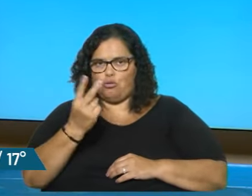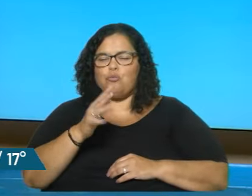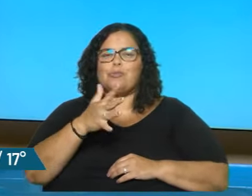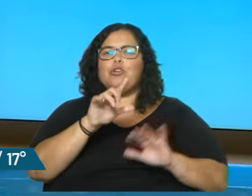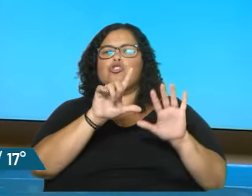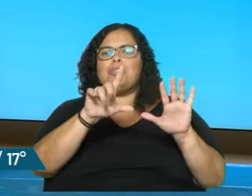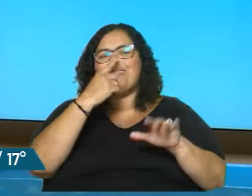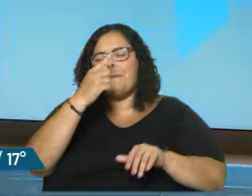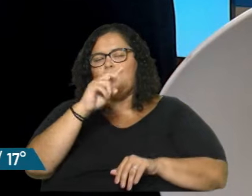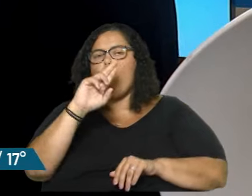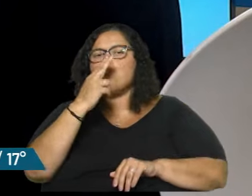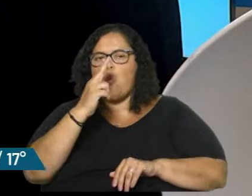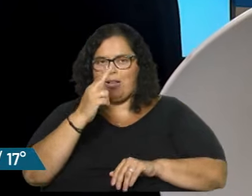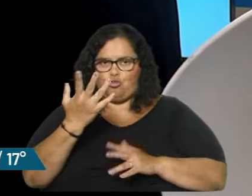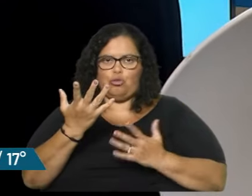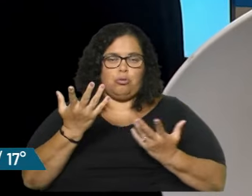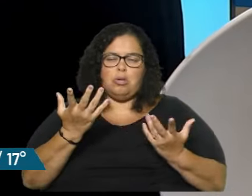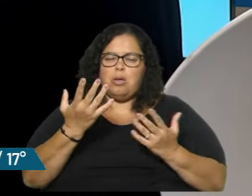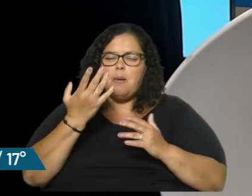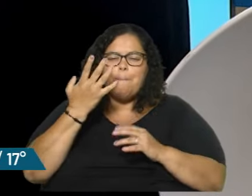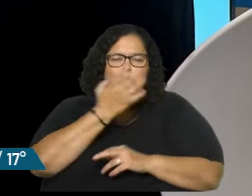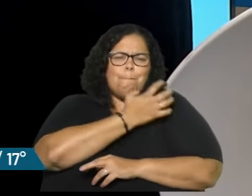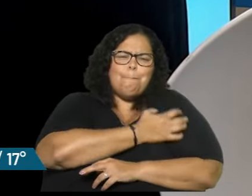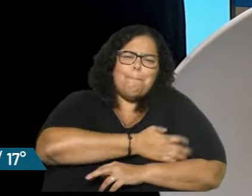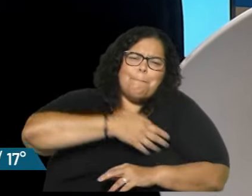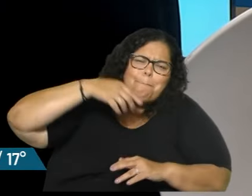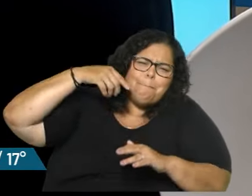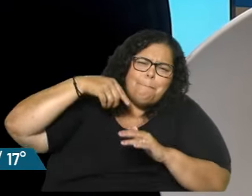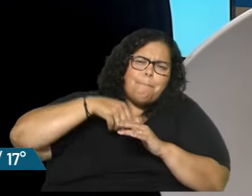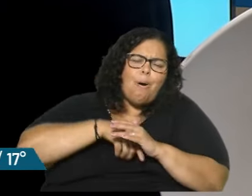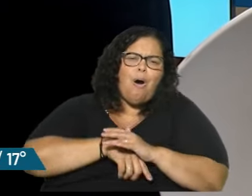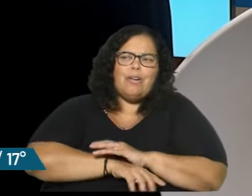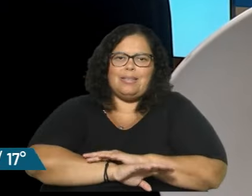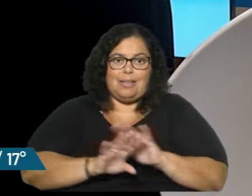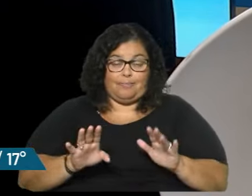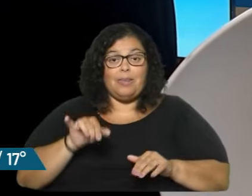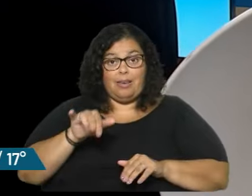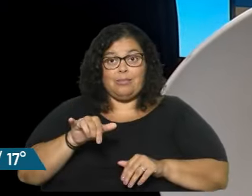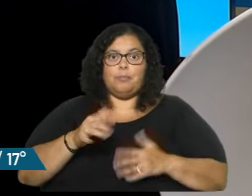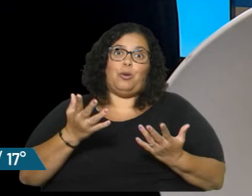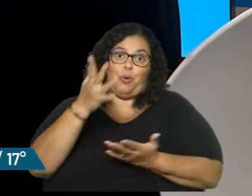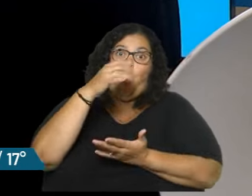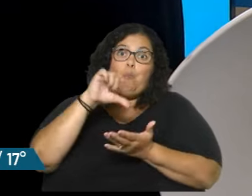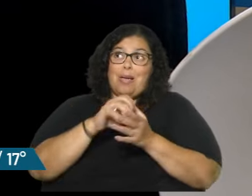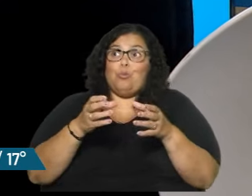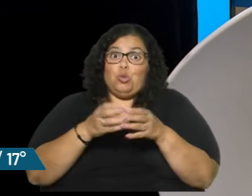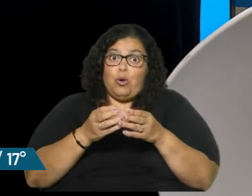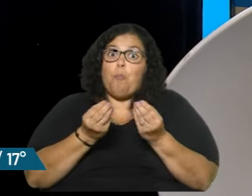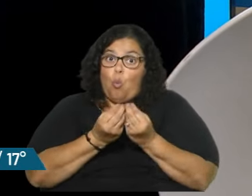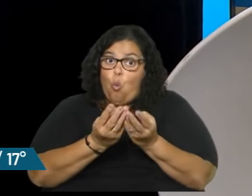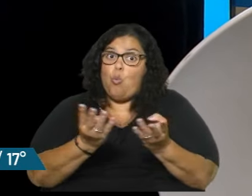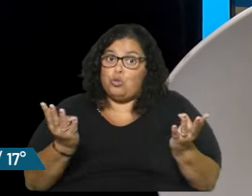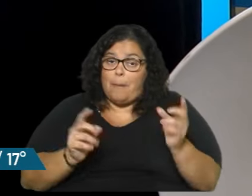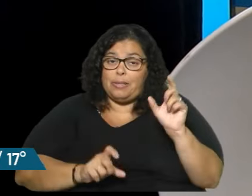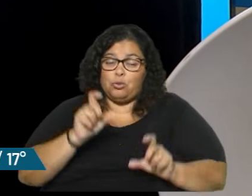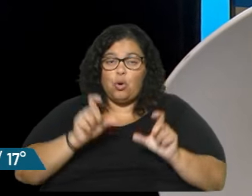uruguayos, para darle números igual. Es un número... Pero bueno, somos un país chico también. Esos son los indigentes, digo. Somos un país chico. Hay cosas que tenemos, hay ciertas